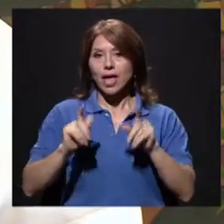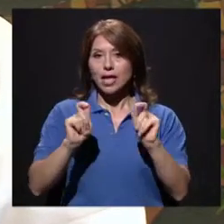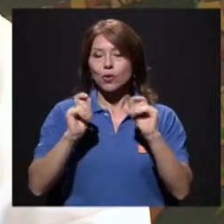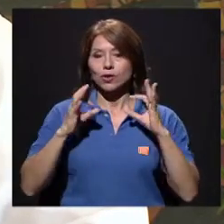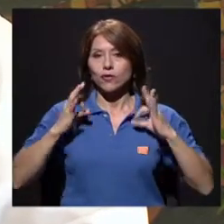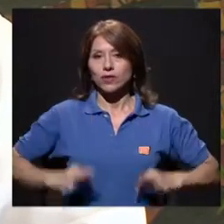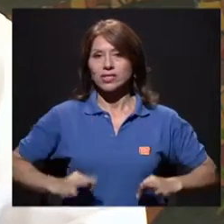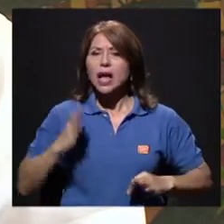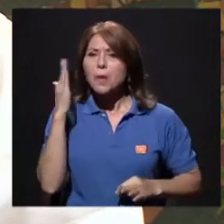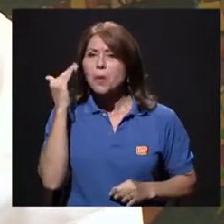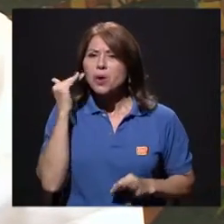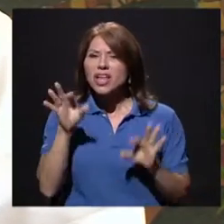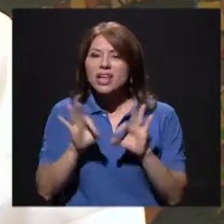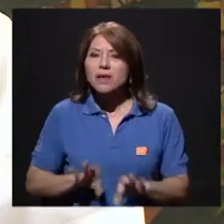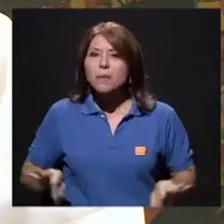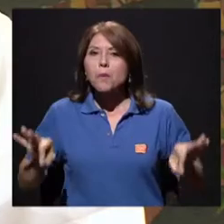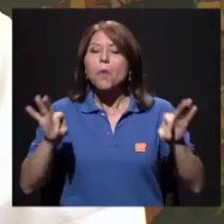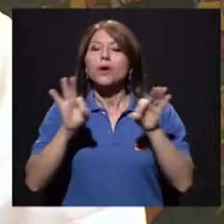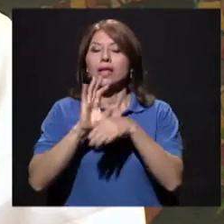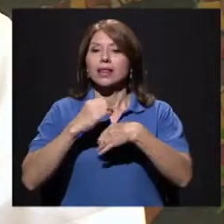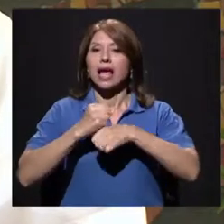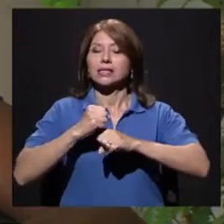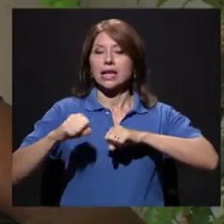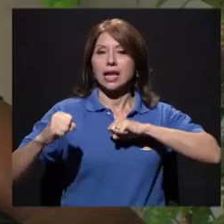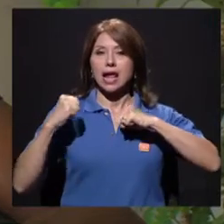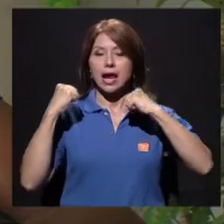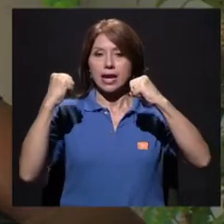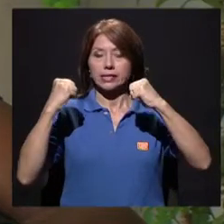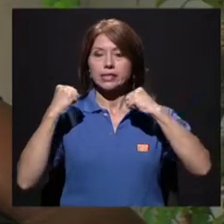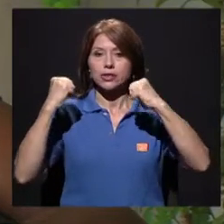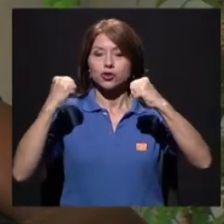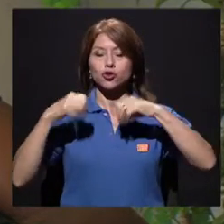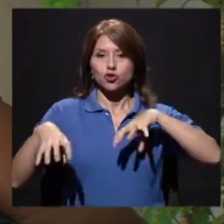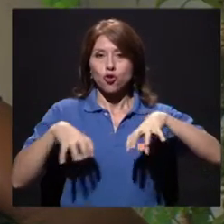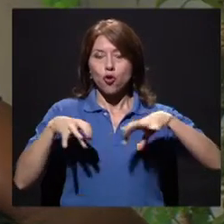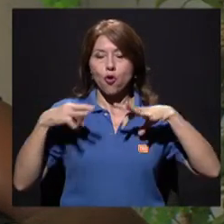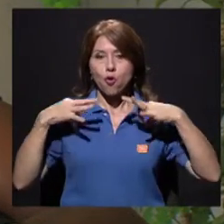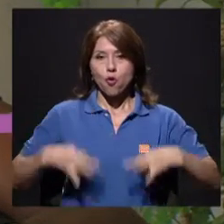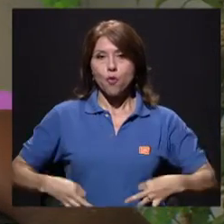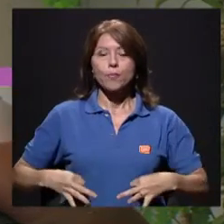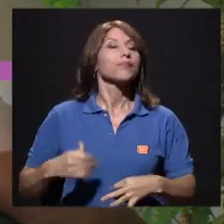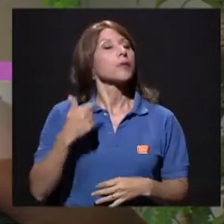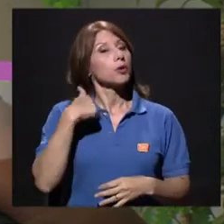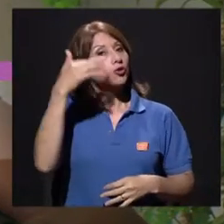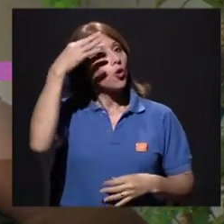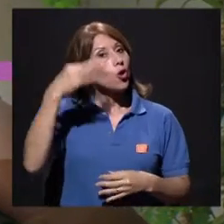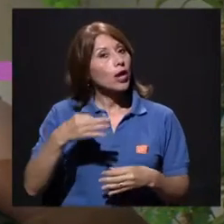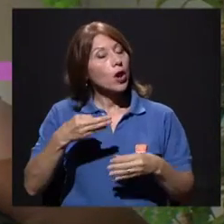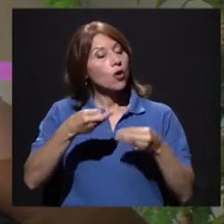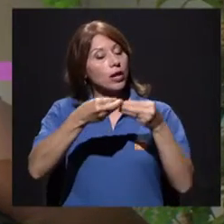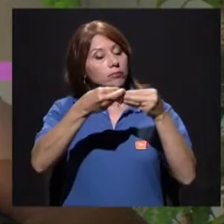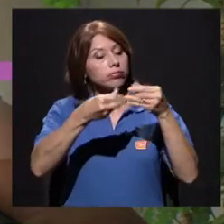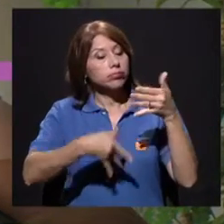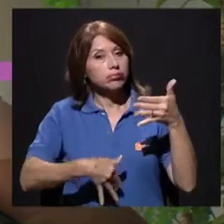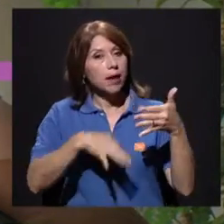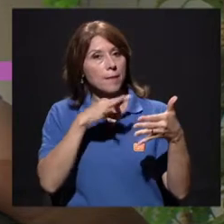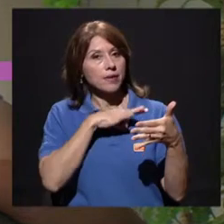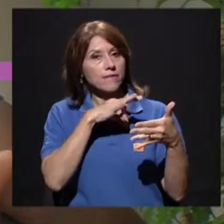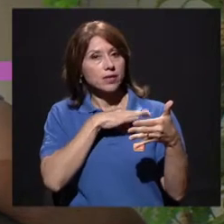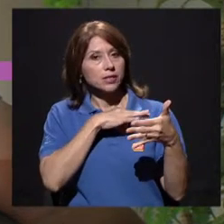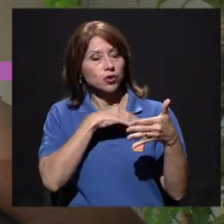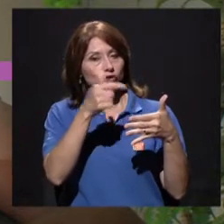importante que las personas realicen ejercicio. Bueno, yo creo que hay muchos beneficios, primeramente,